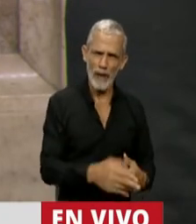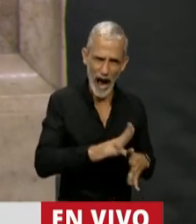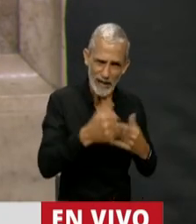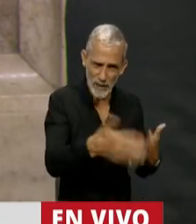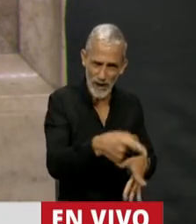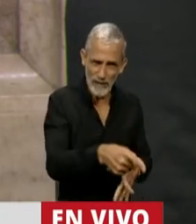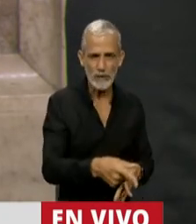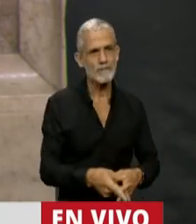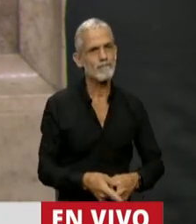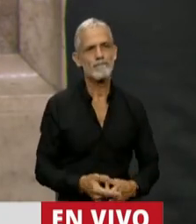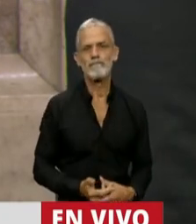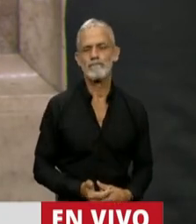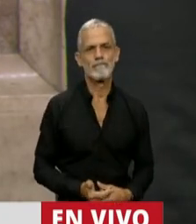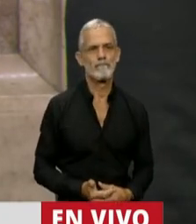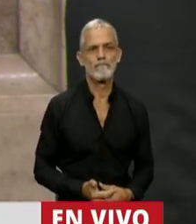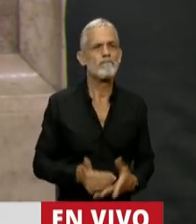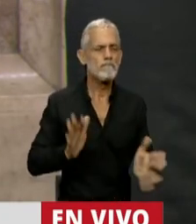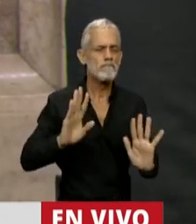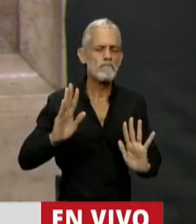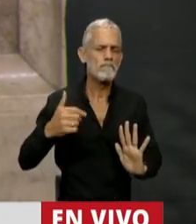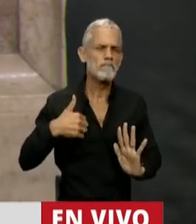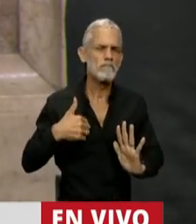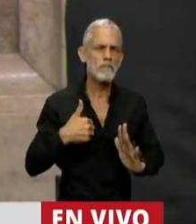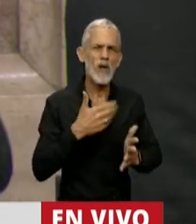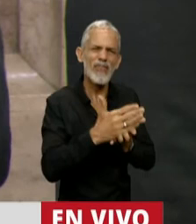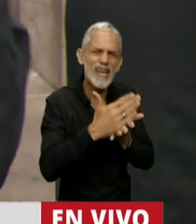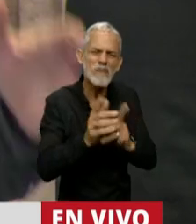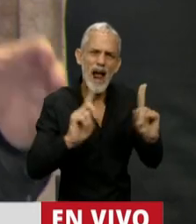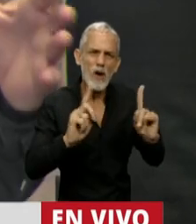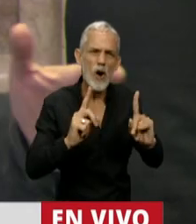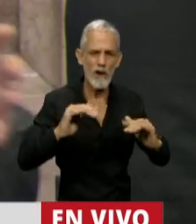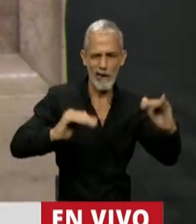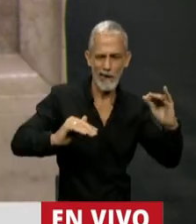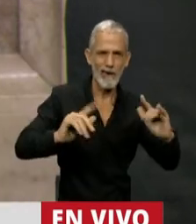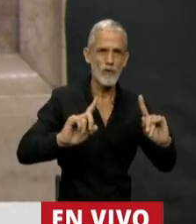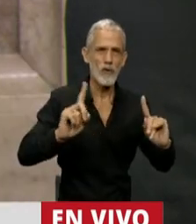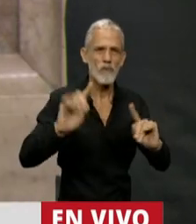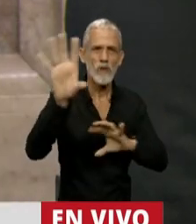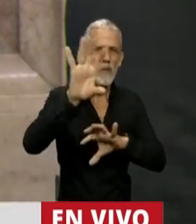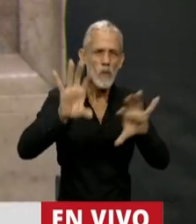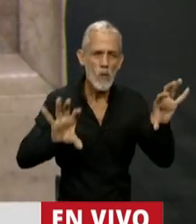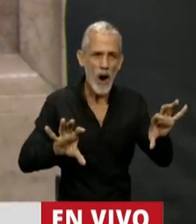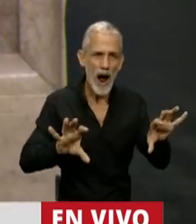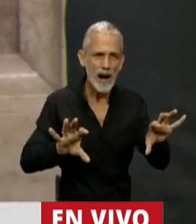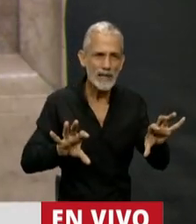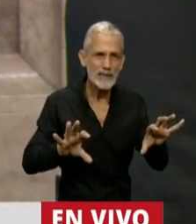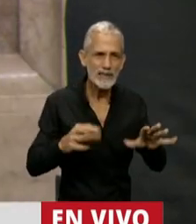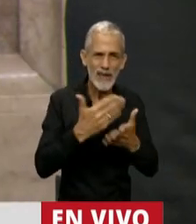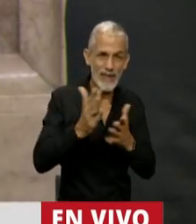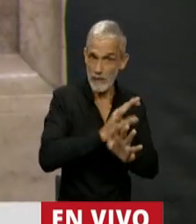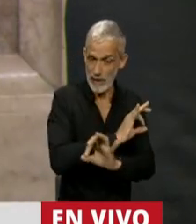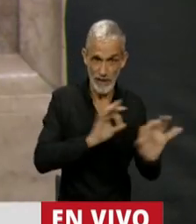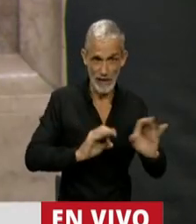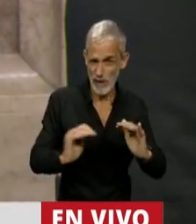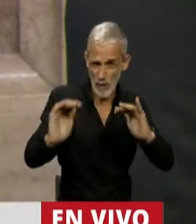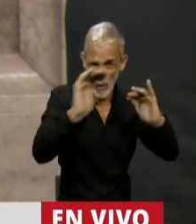creo que para no discriminar, para no desfavorecer a ningún distrito, lo que se trata es justamente